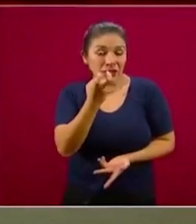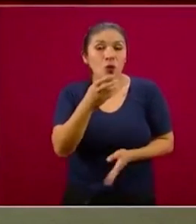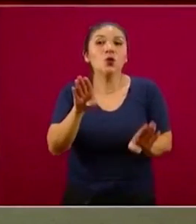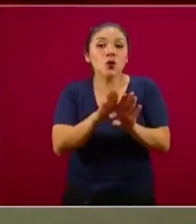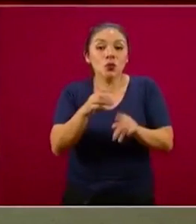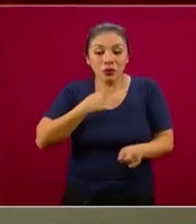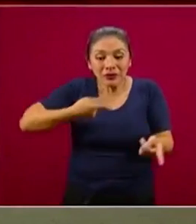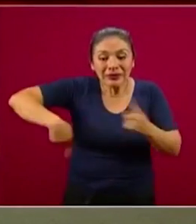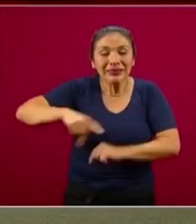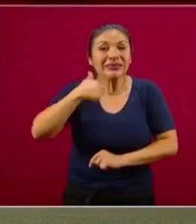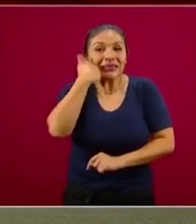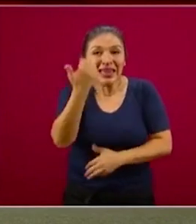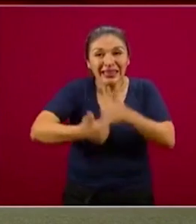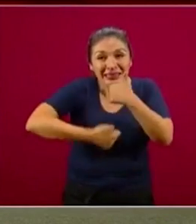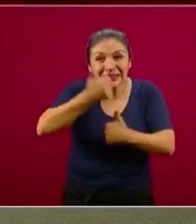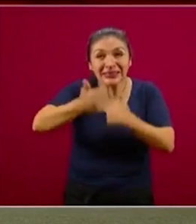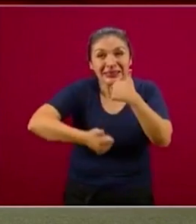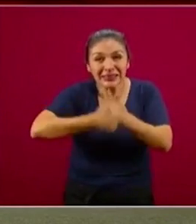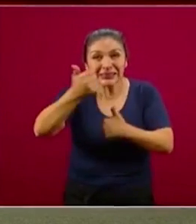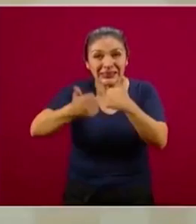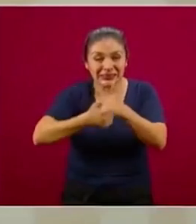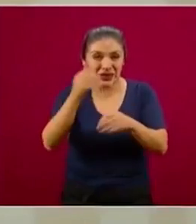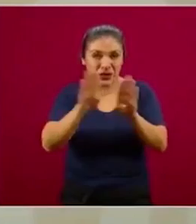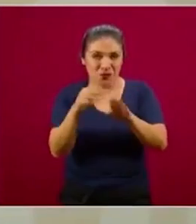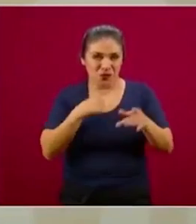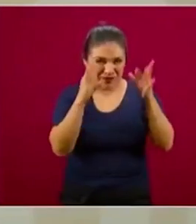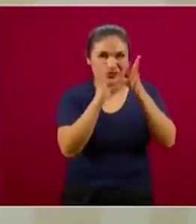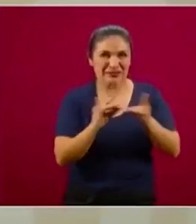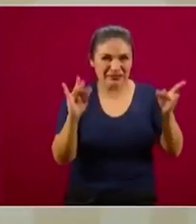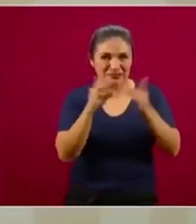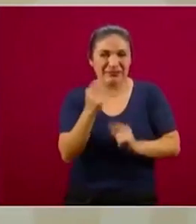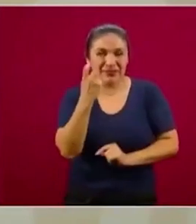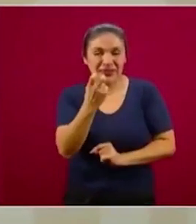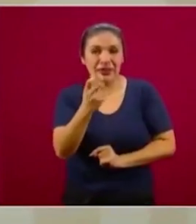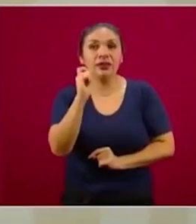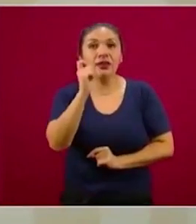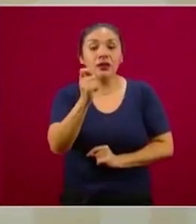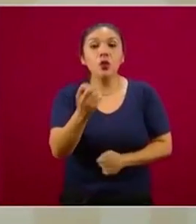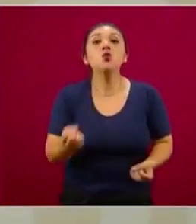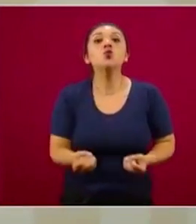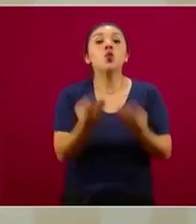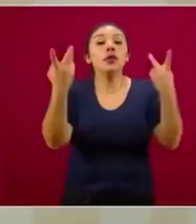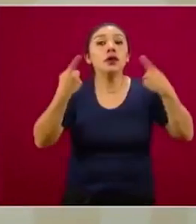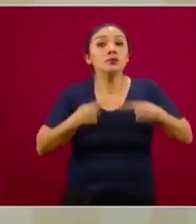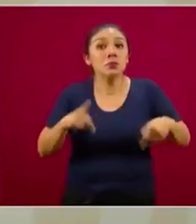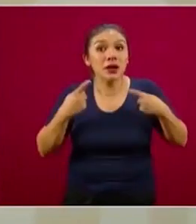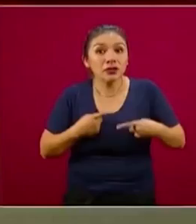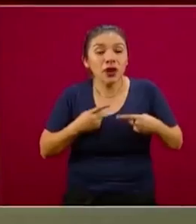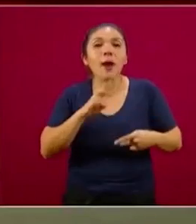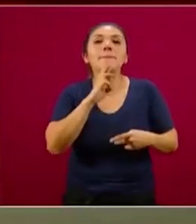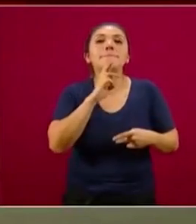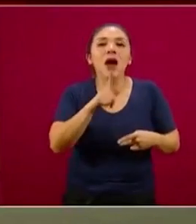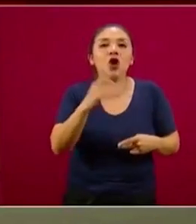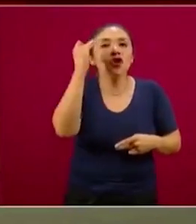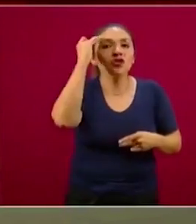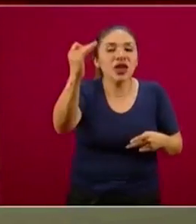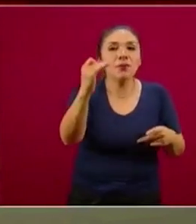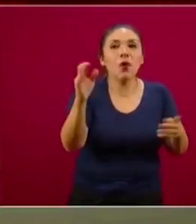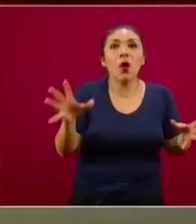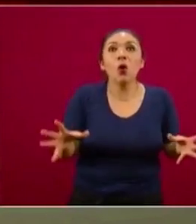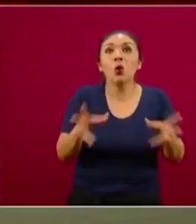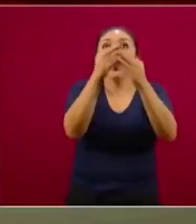propósito, como lo expliqué en la gráfica teórica, es que esta cantidad de casos la distribuyo en el tiempo.